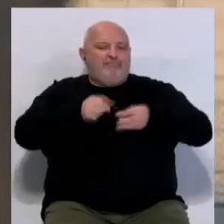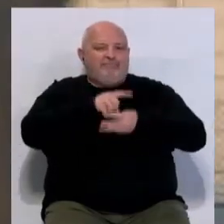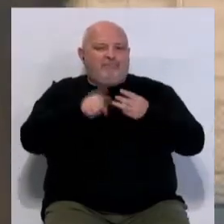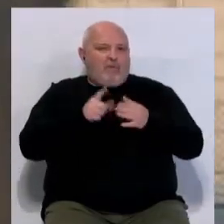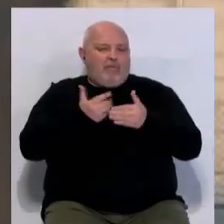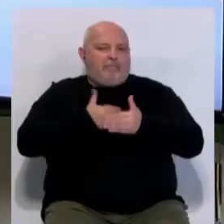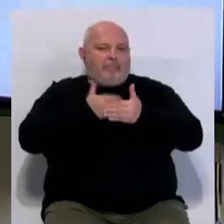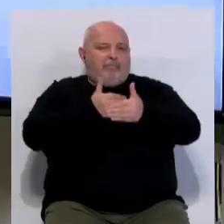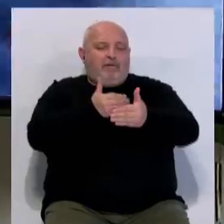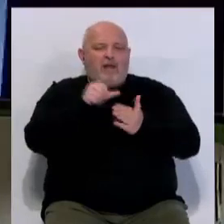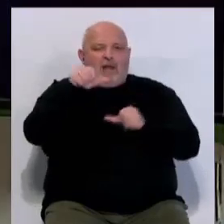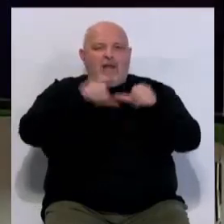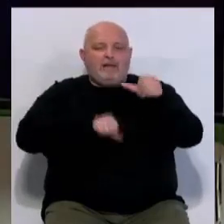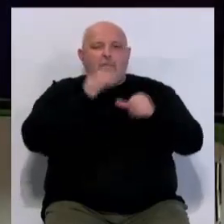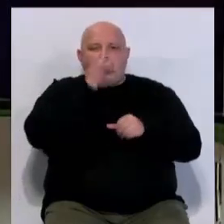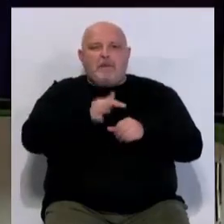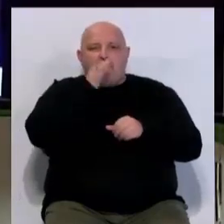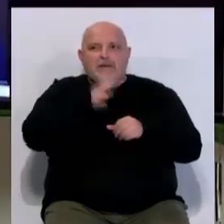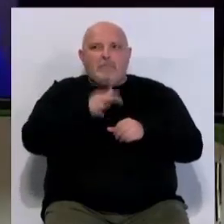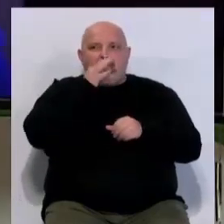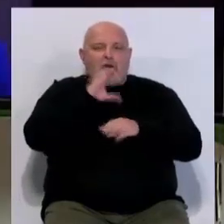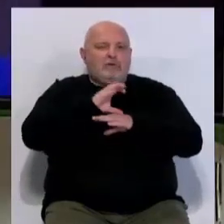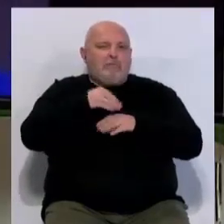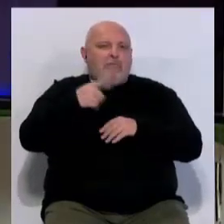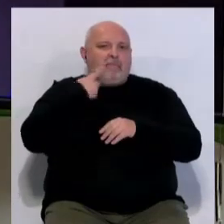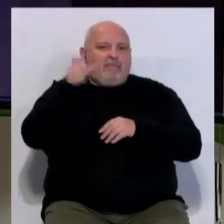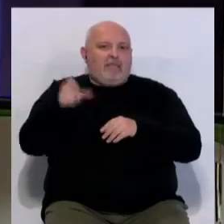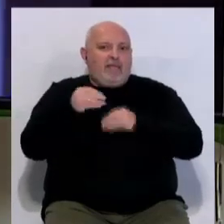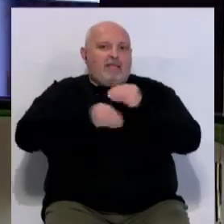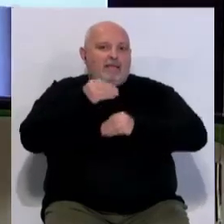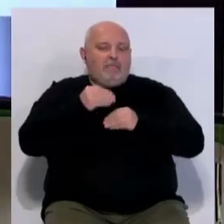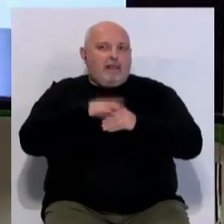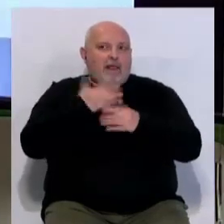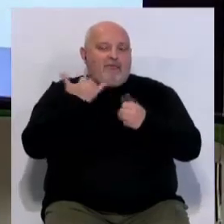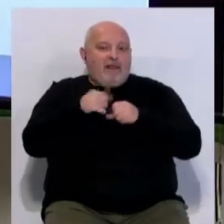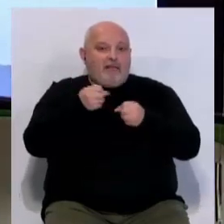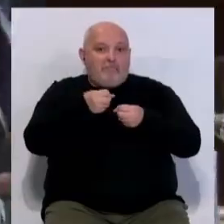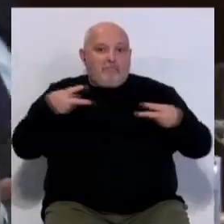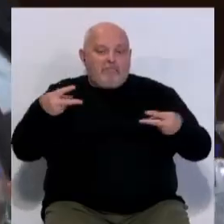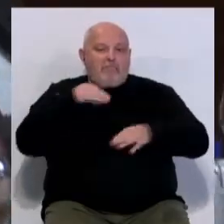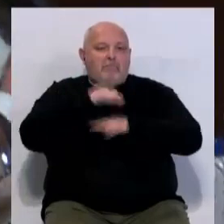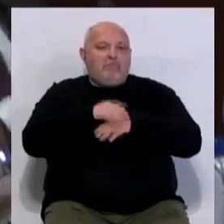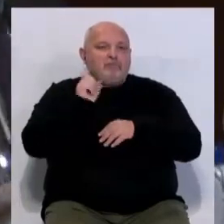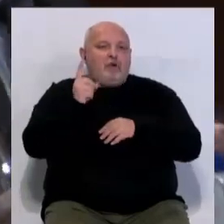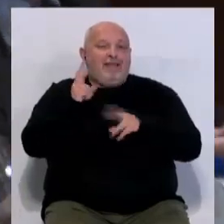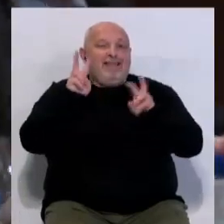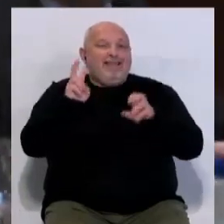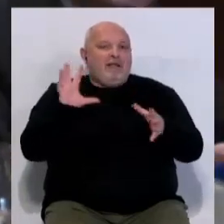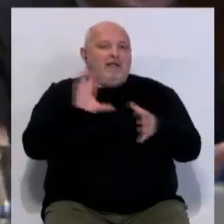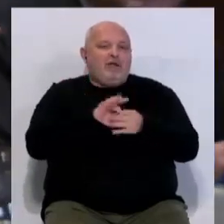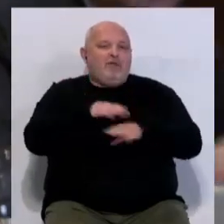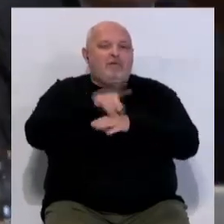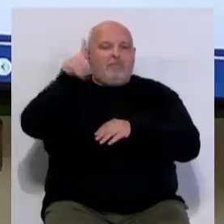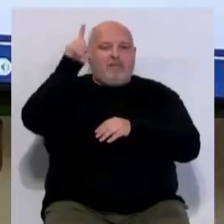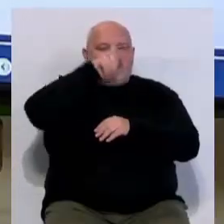Así ha repasado la lista de promesas del consejero de Presidencia, Antonio Sanz, para concluir que solo se han cumplido las dependientes del